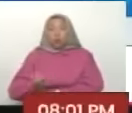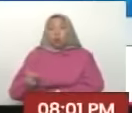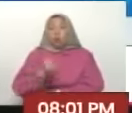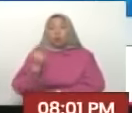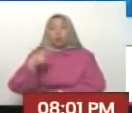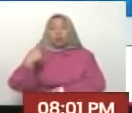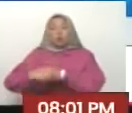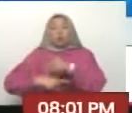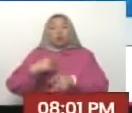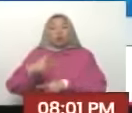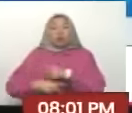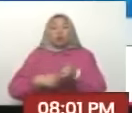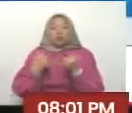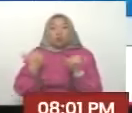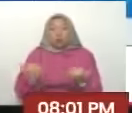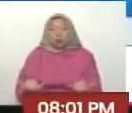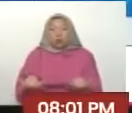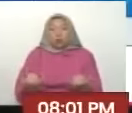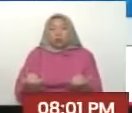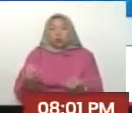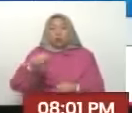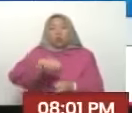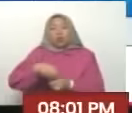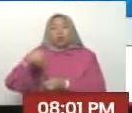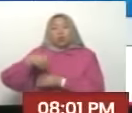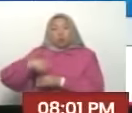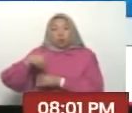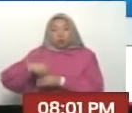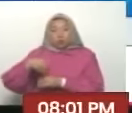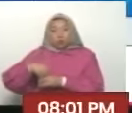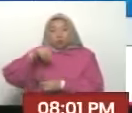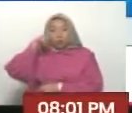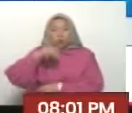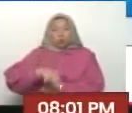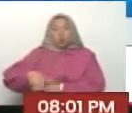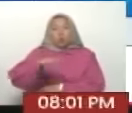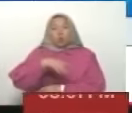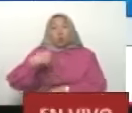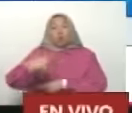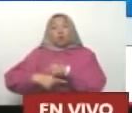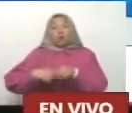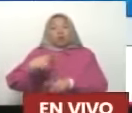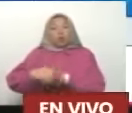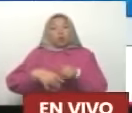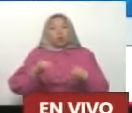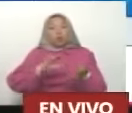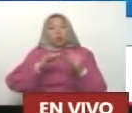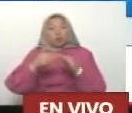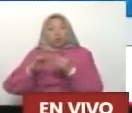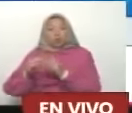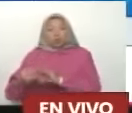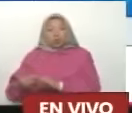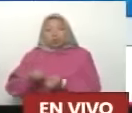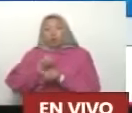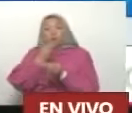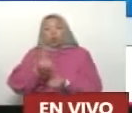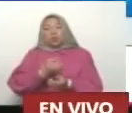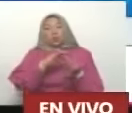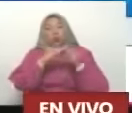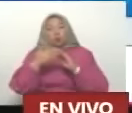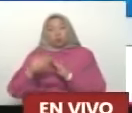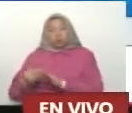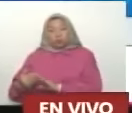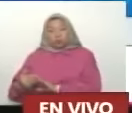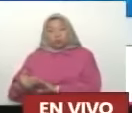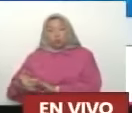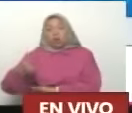Proceso De elecciones Populares Para elegir Los proyectos De las comunes Y consejos Comunales Que se